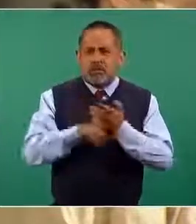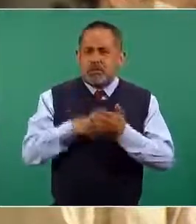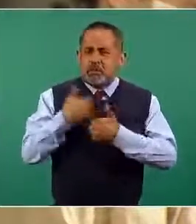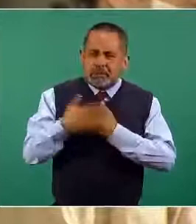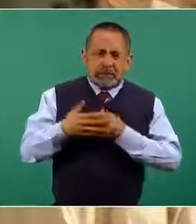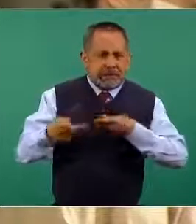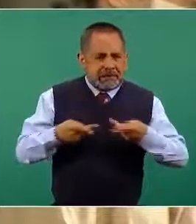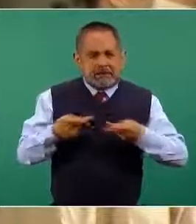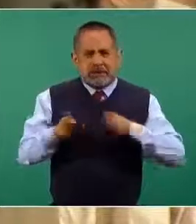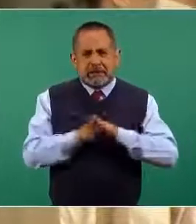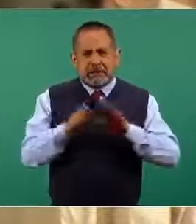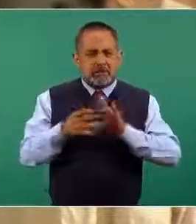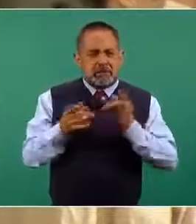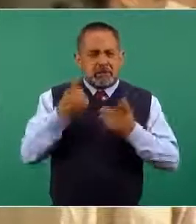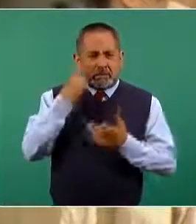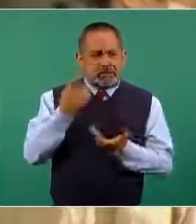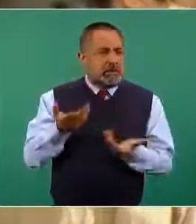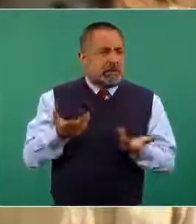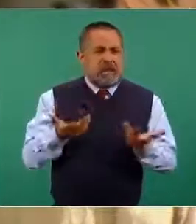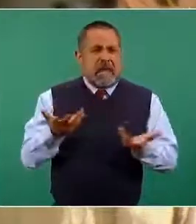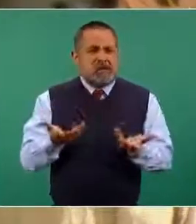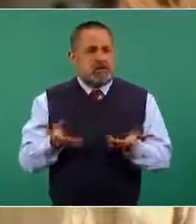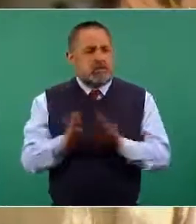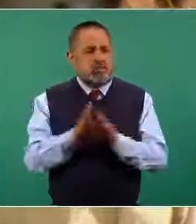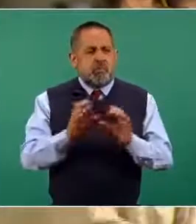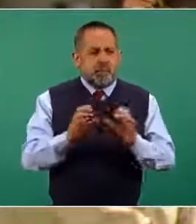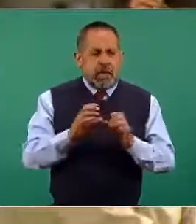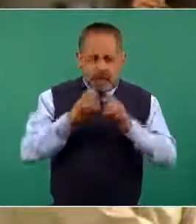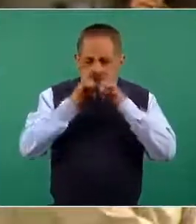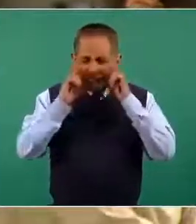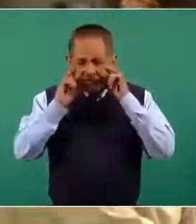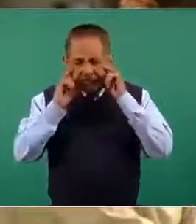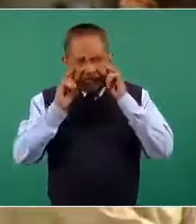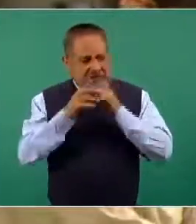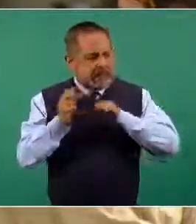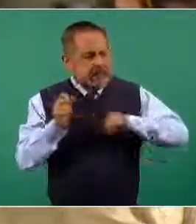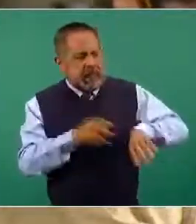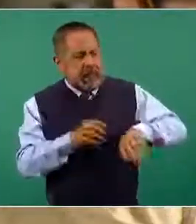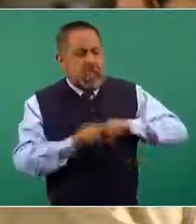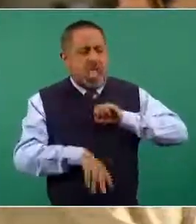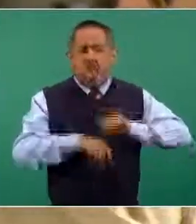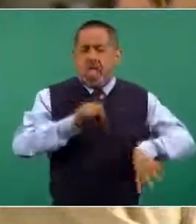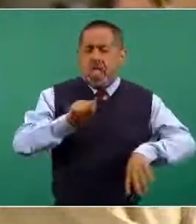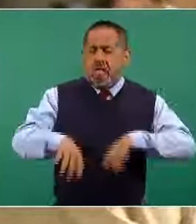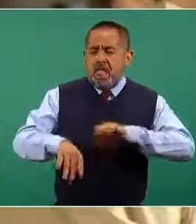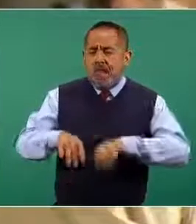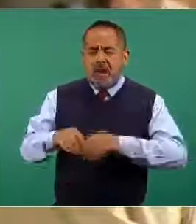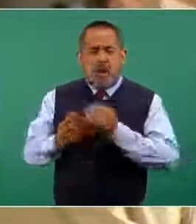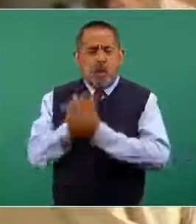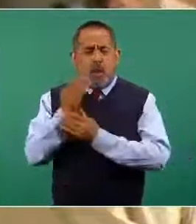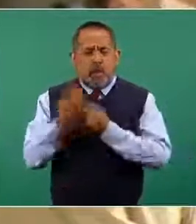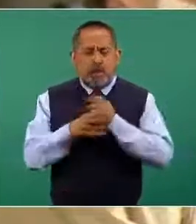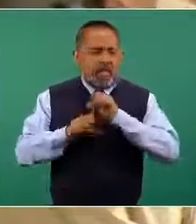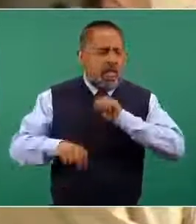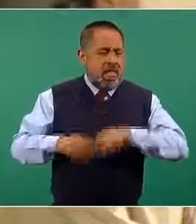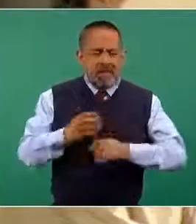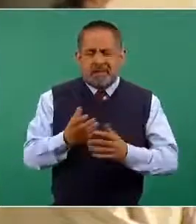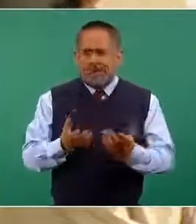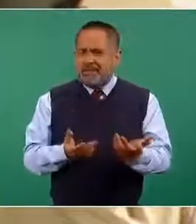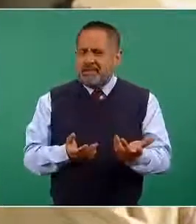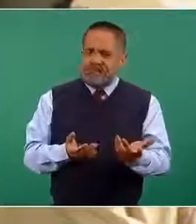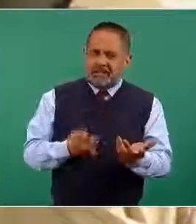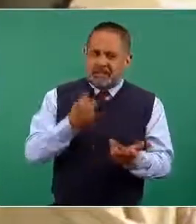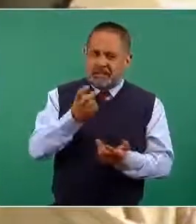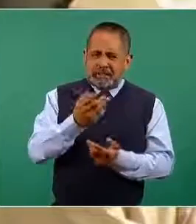preparar precisamente para, bueno, se van, llegan, se cuidan, pero dejan esto, dejan los cubrebocas, dejan los guantes, dejan cosas que